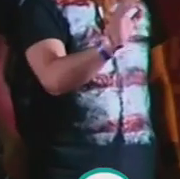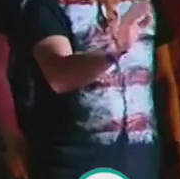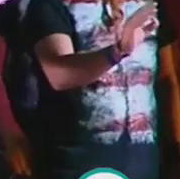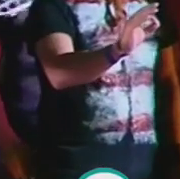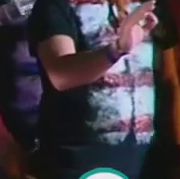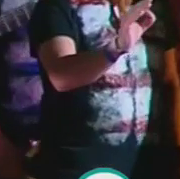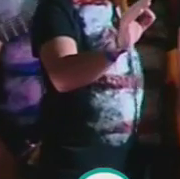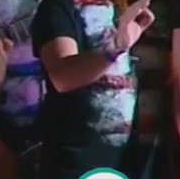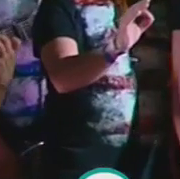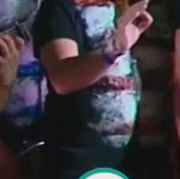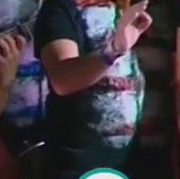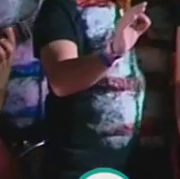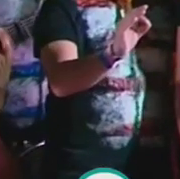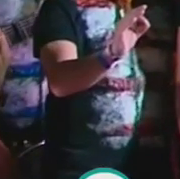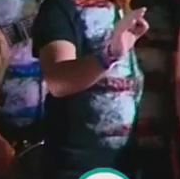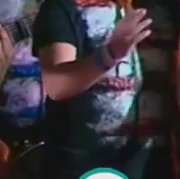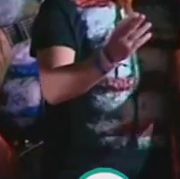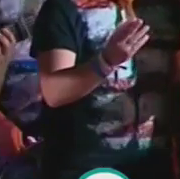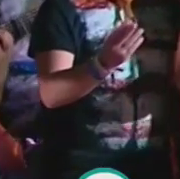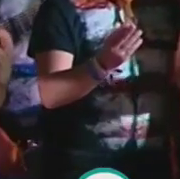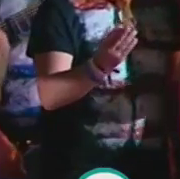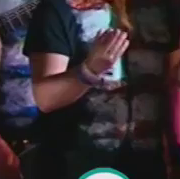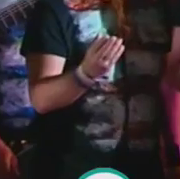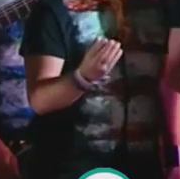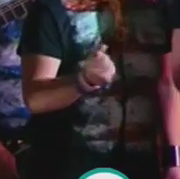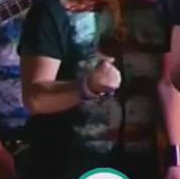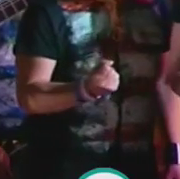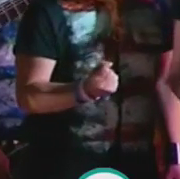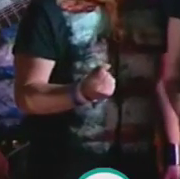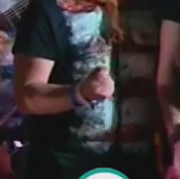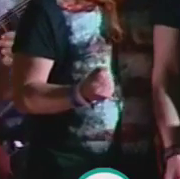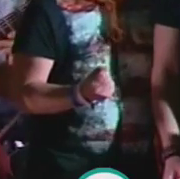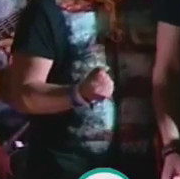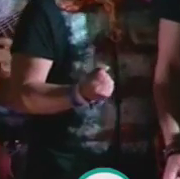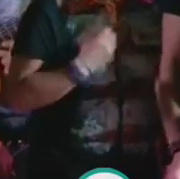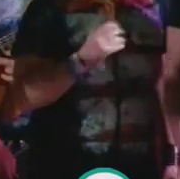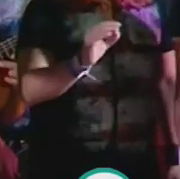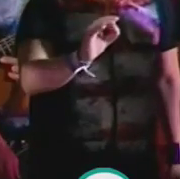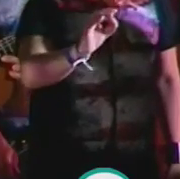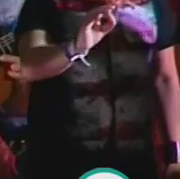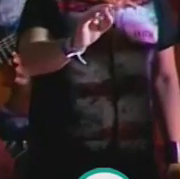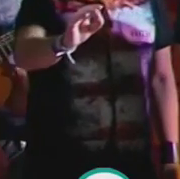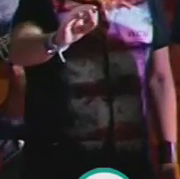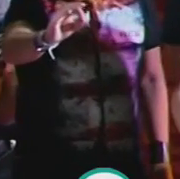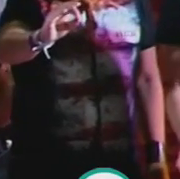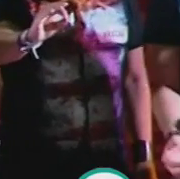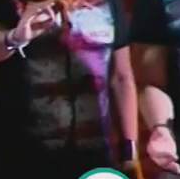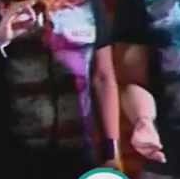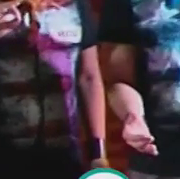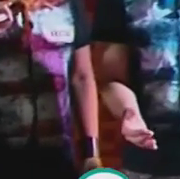Niña, tenemos algo pendiente, pendiente.